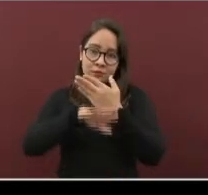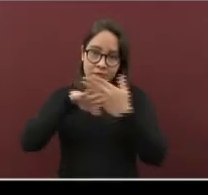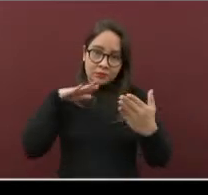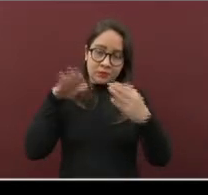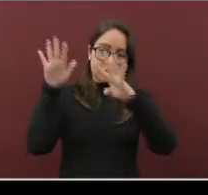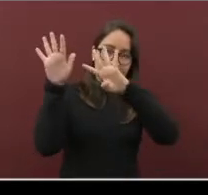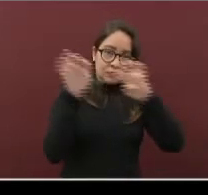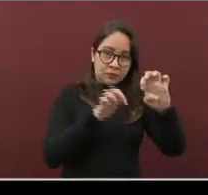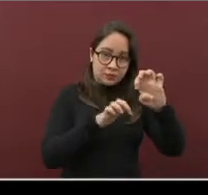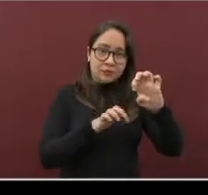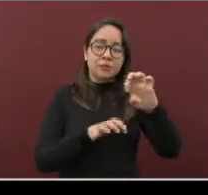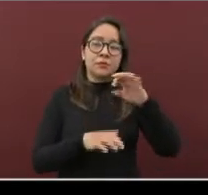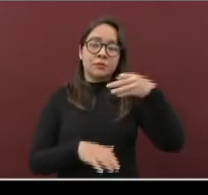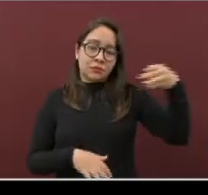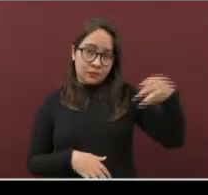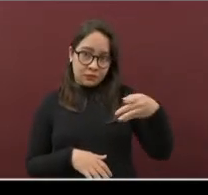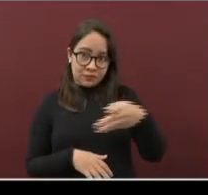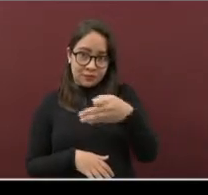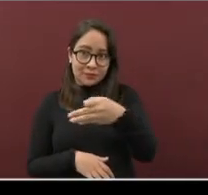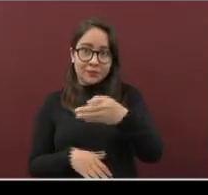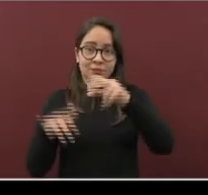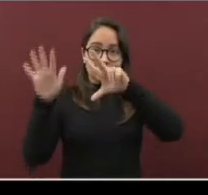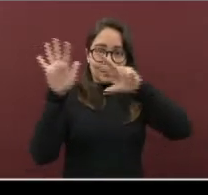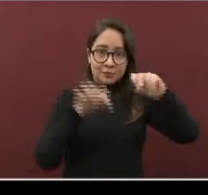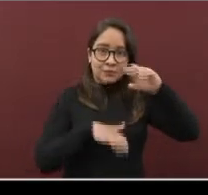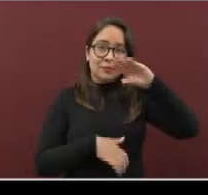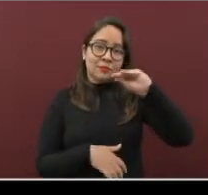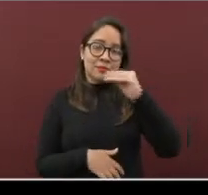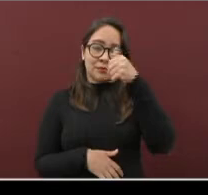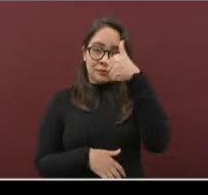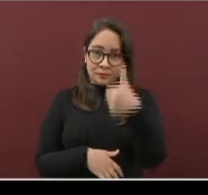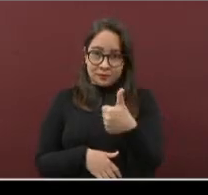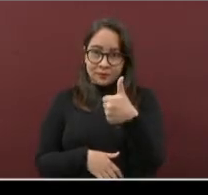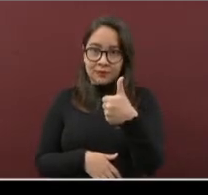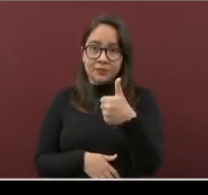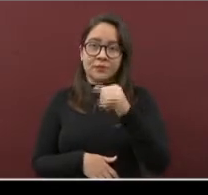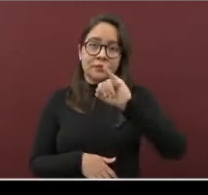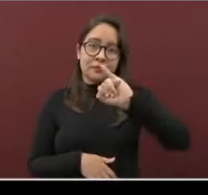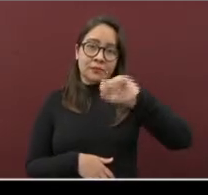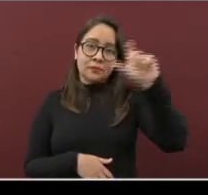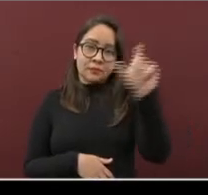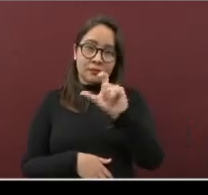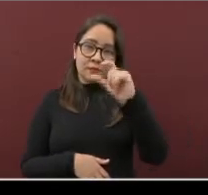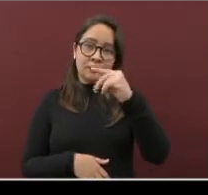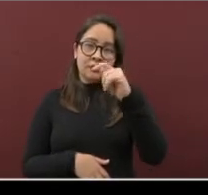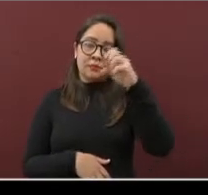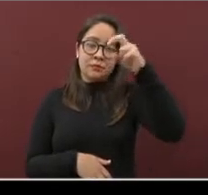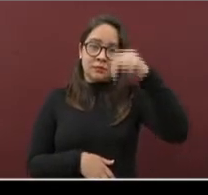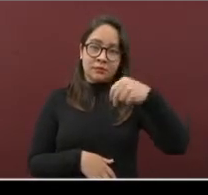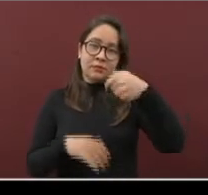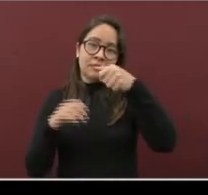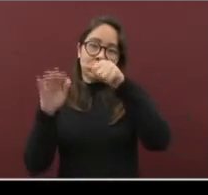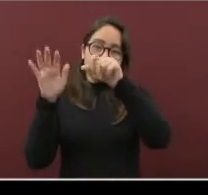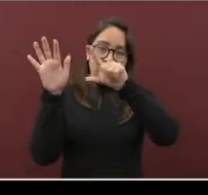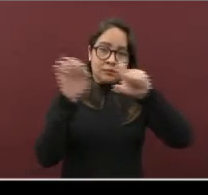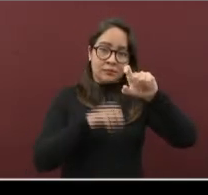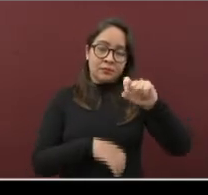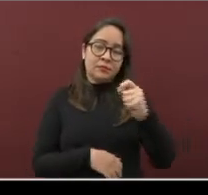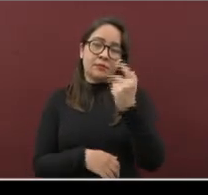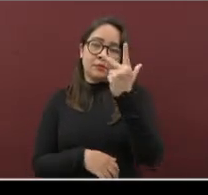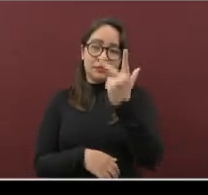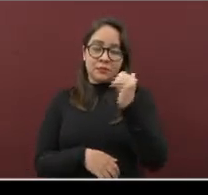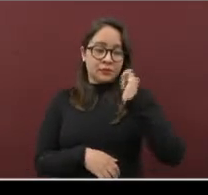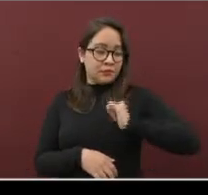900. Y Fortín, 896. Iztazoquitlán, con 728. La